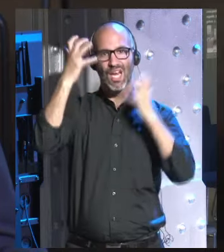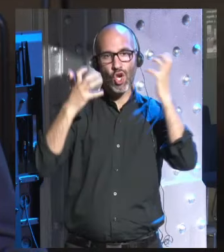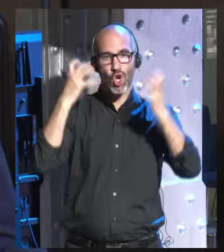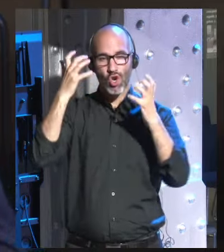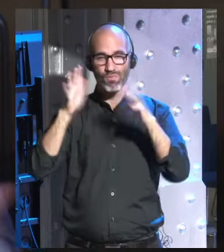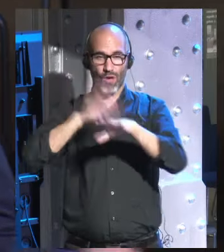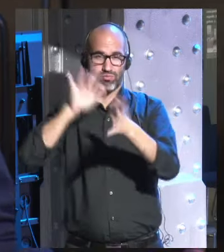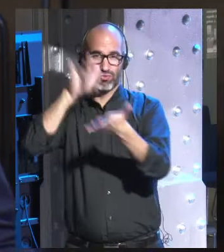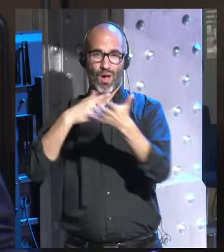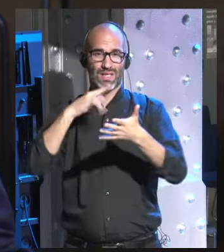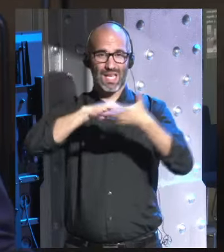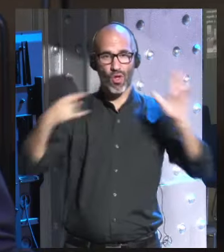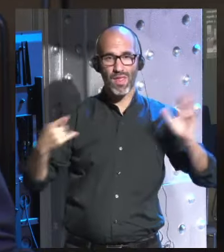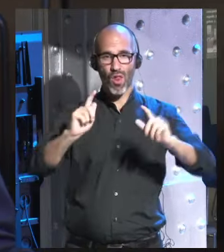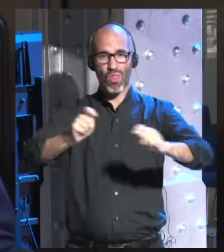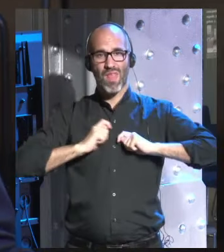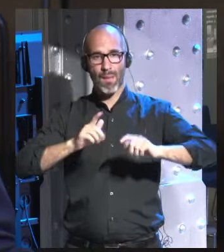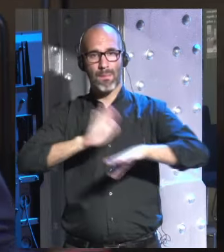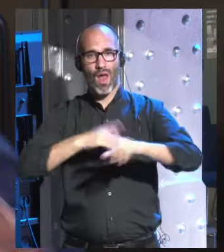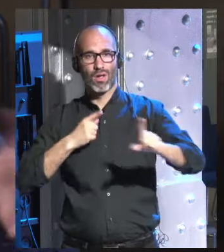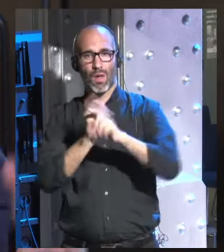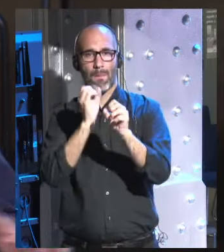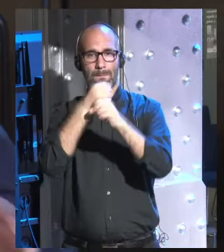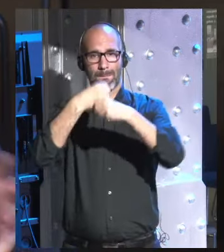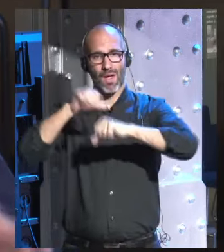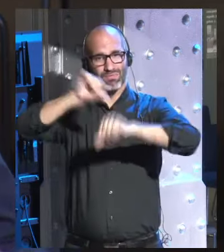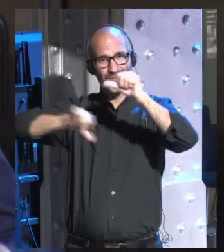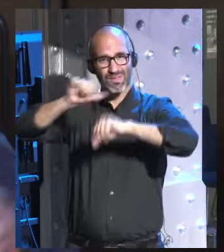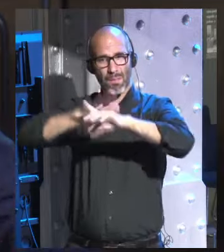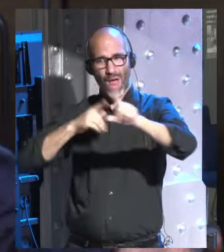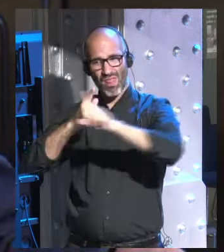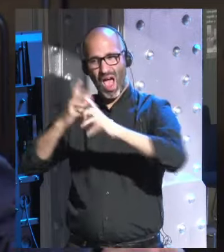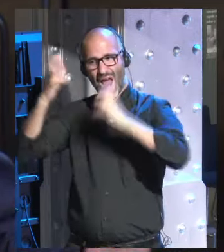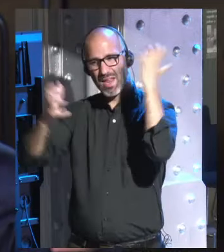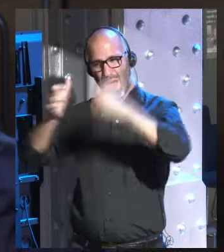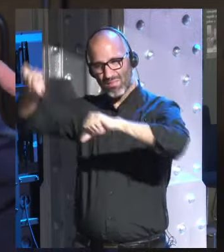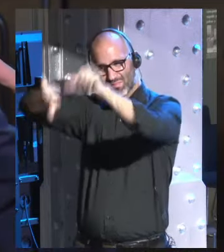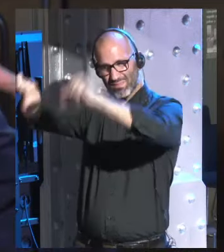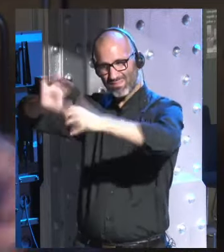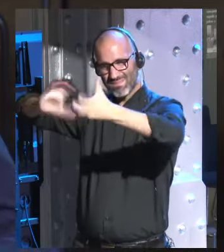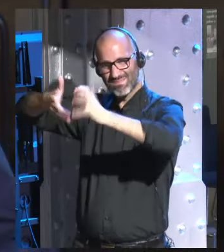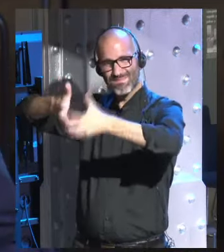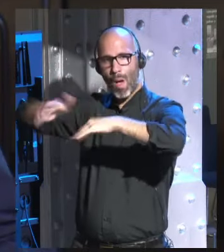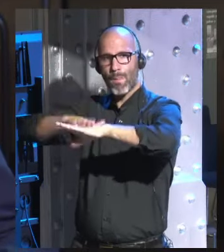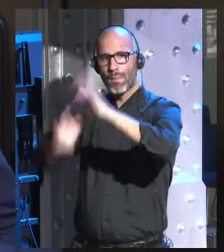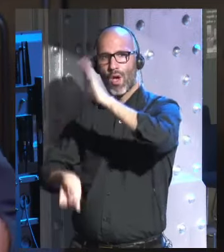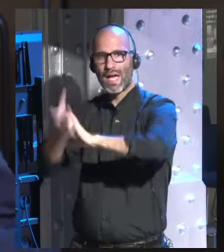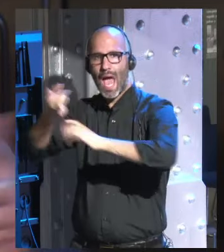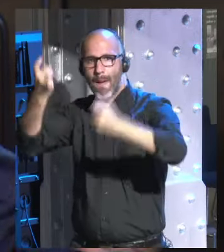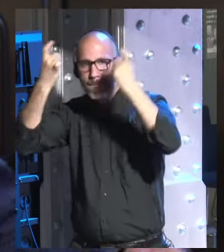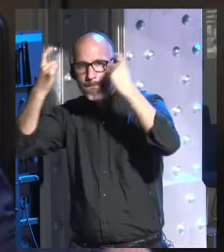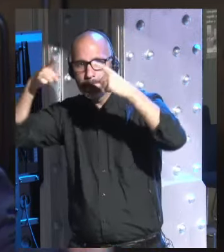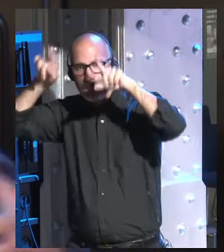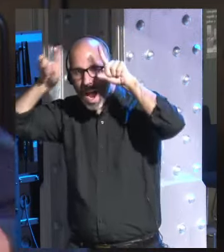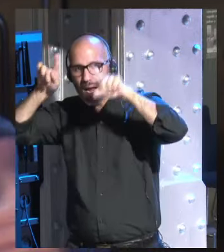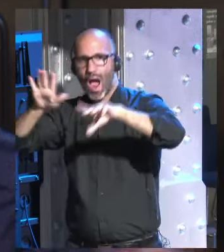de utilizar la biotecnología para hacer cosas horrorosas a los animales como crear vacas